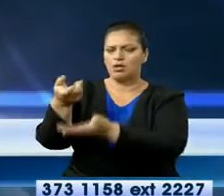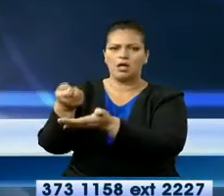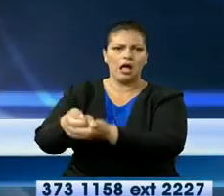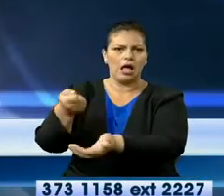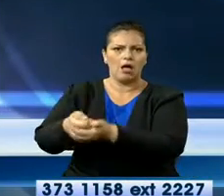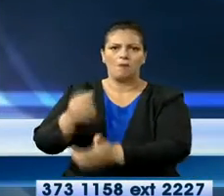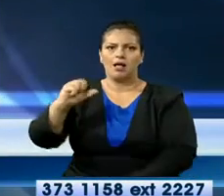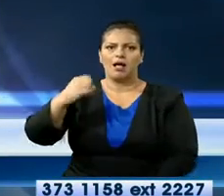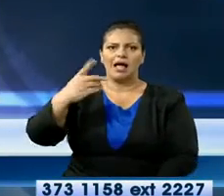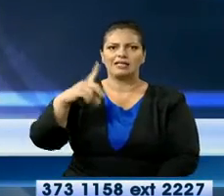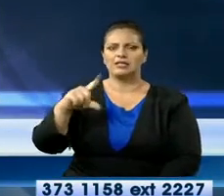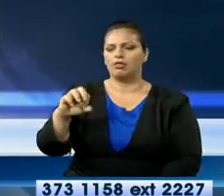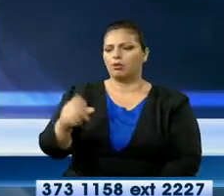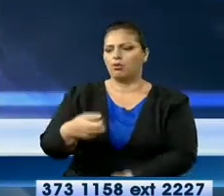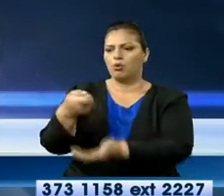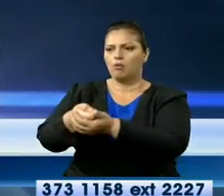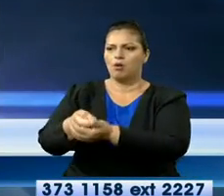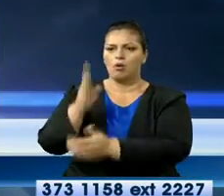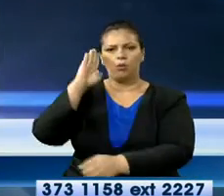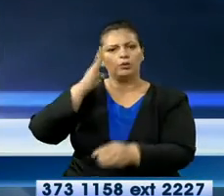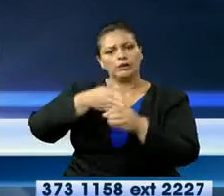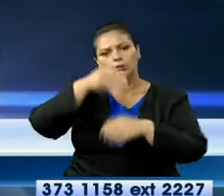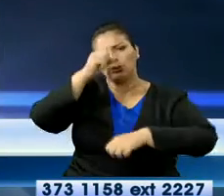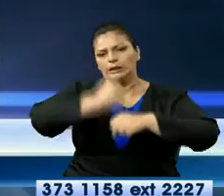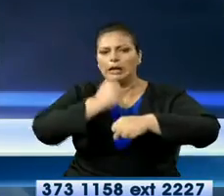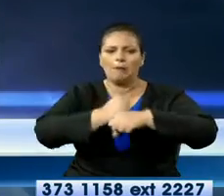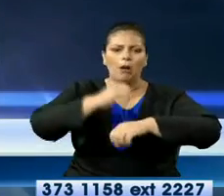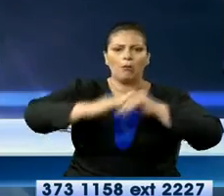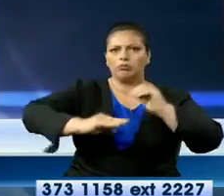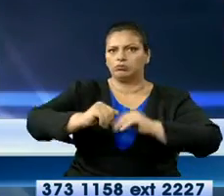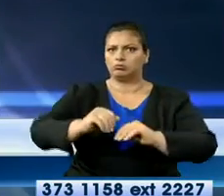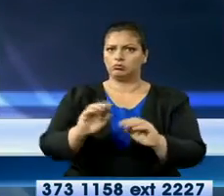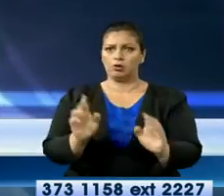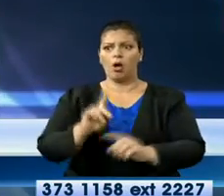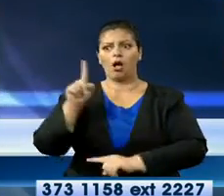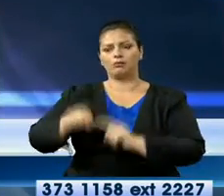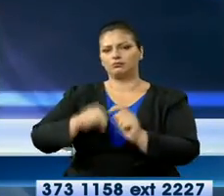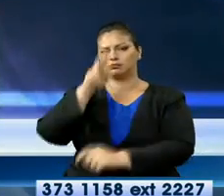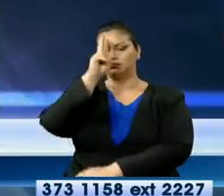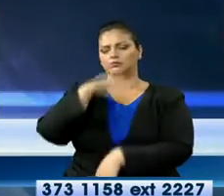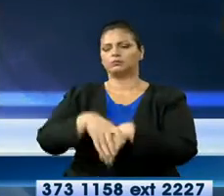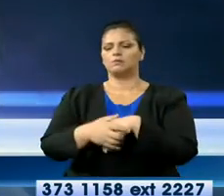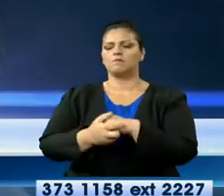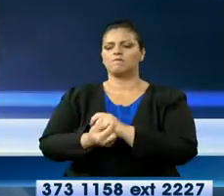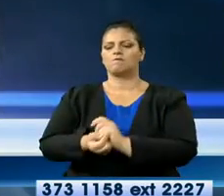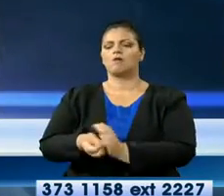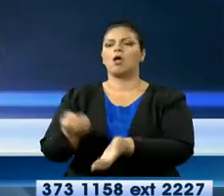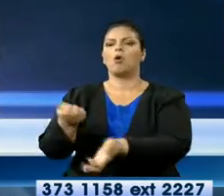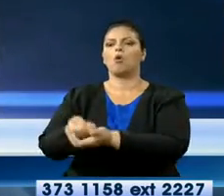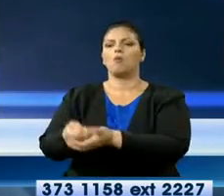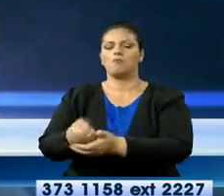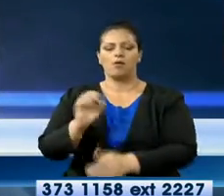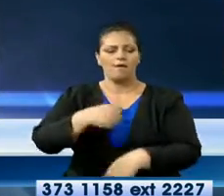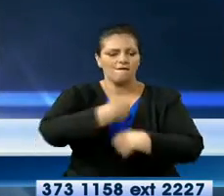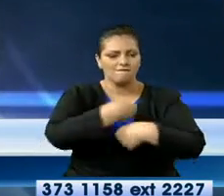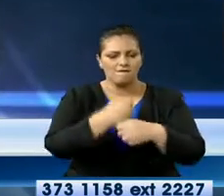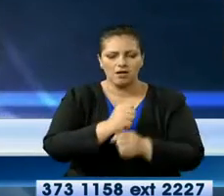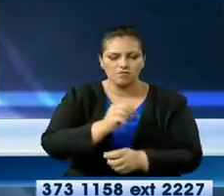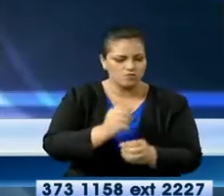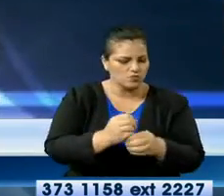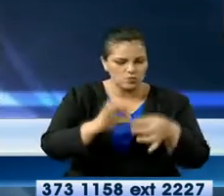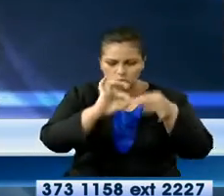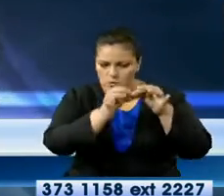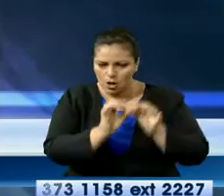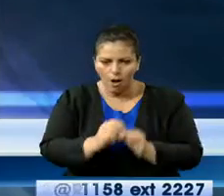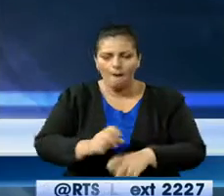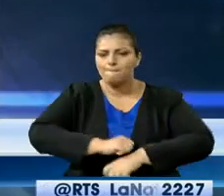la producción de drogas, en producción de explosivos. Hay organismos que nos regulan, que nos controlan para el manejo